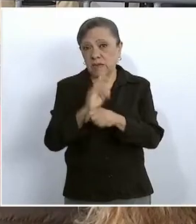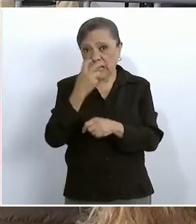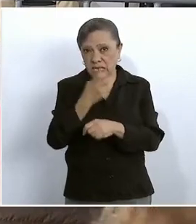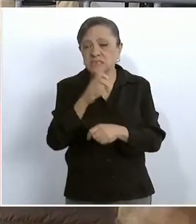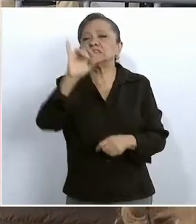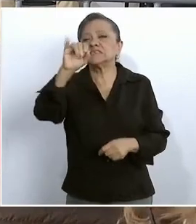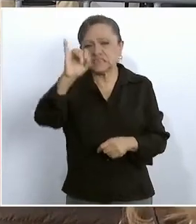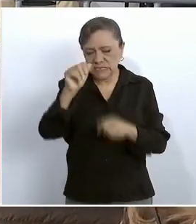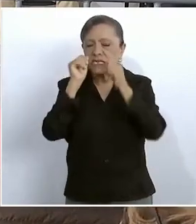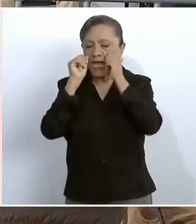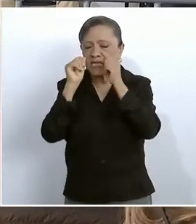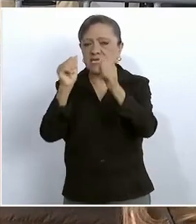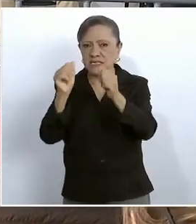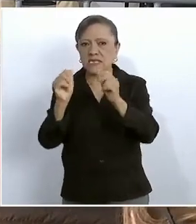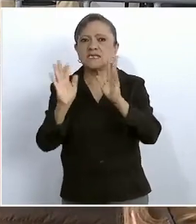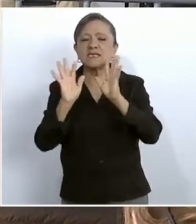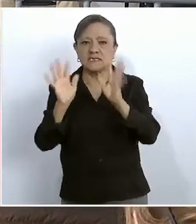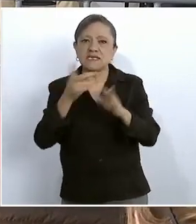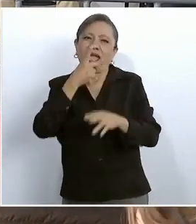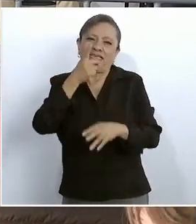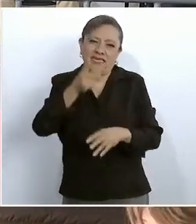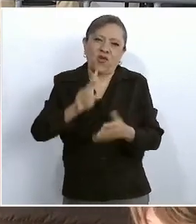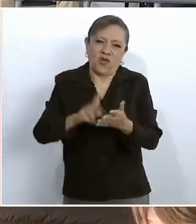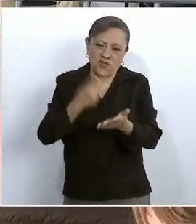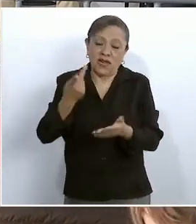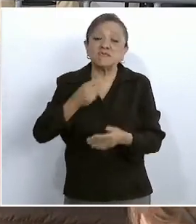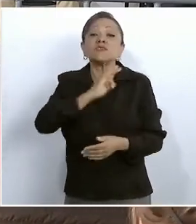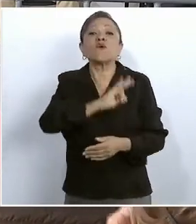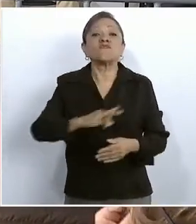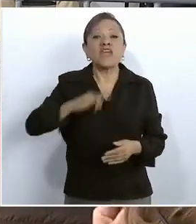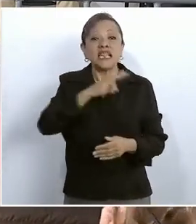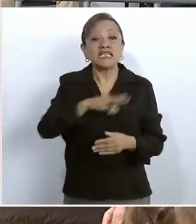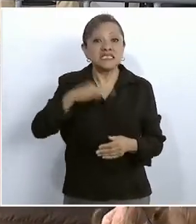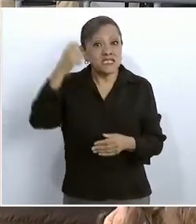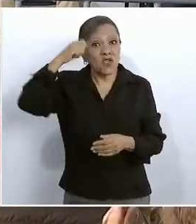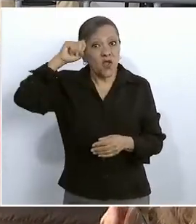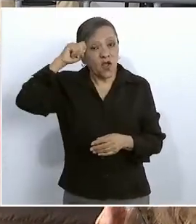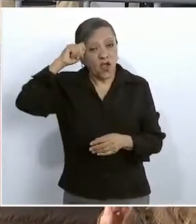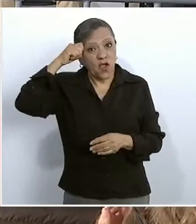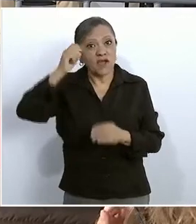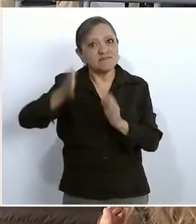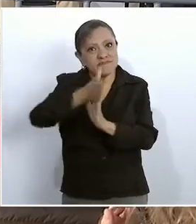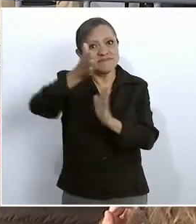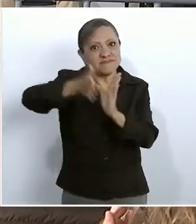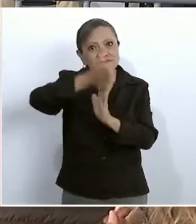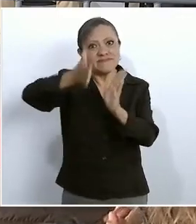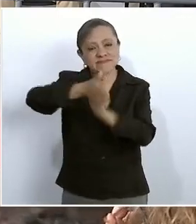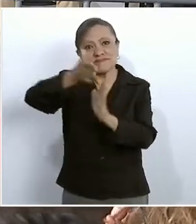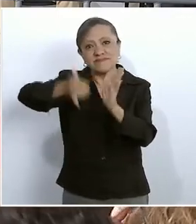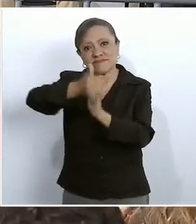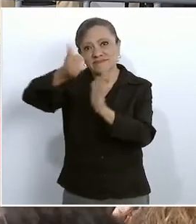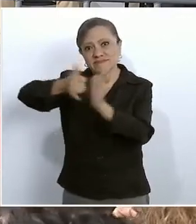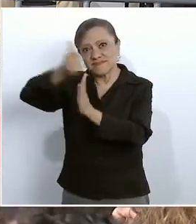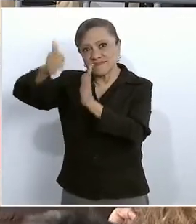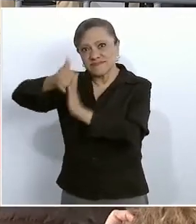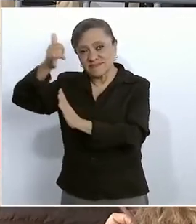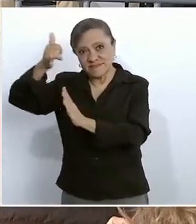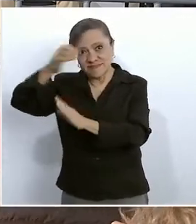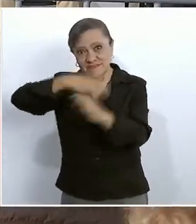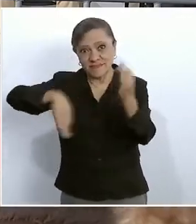Felicito, decía yo, a los trabajadores de la construcción, los que